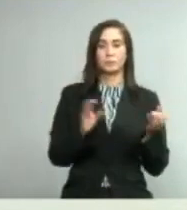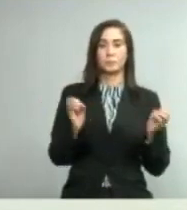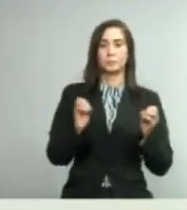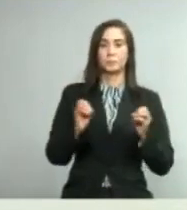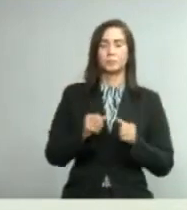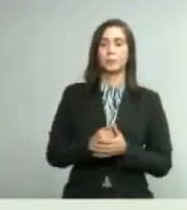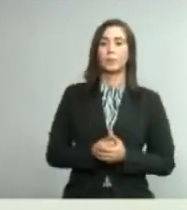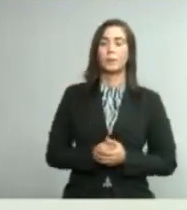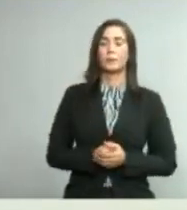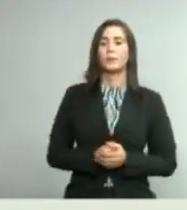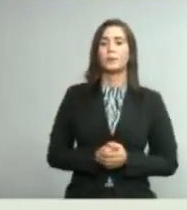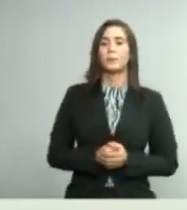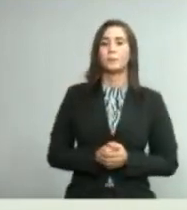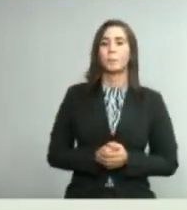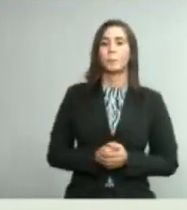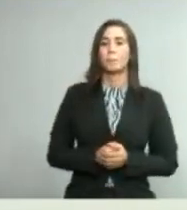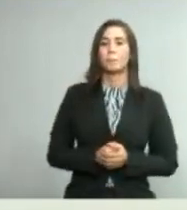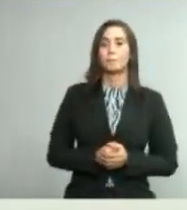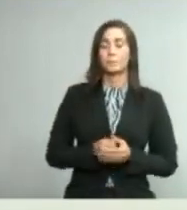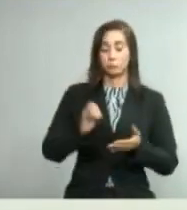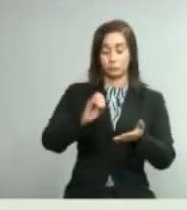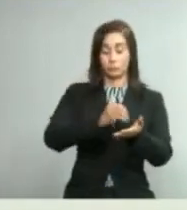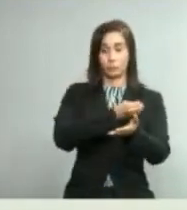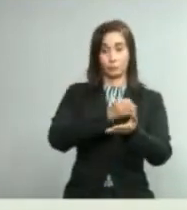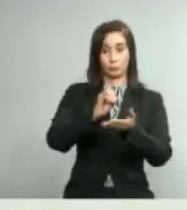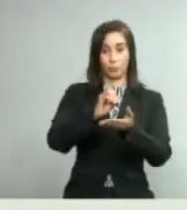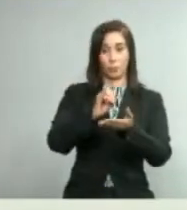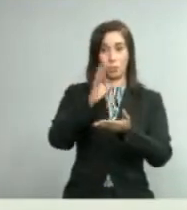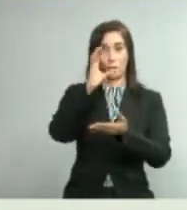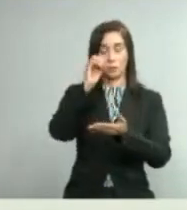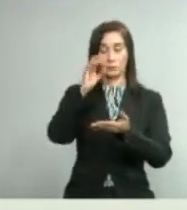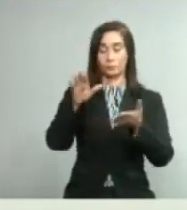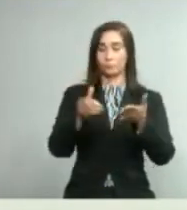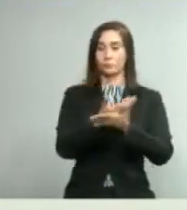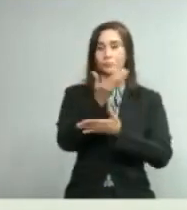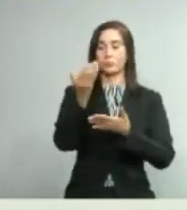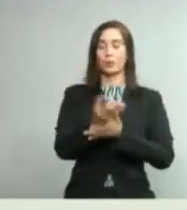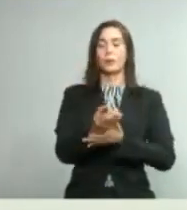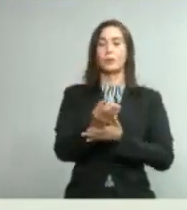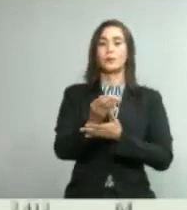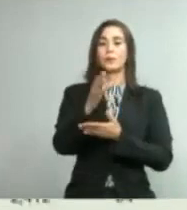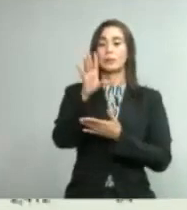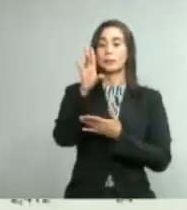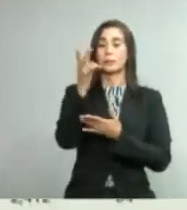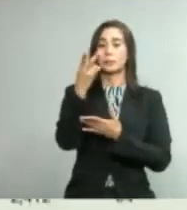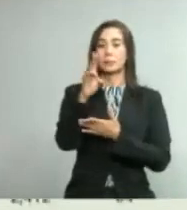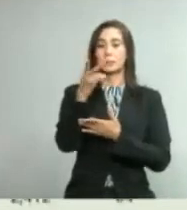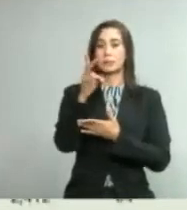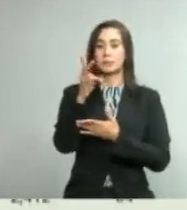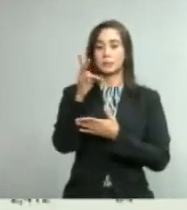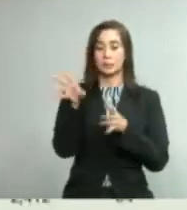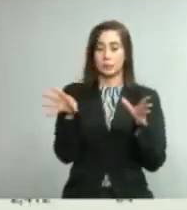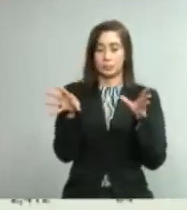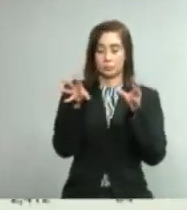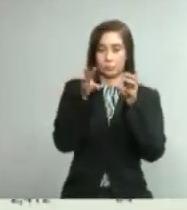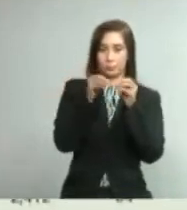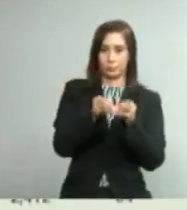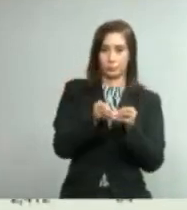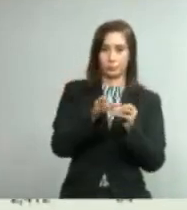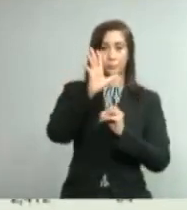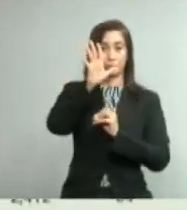fallecimientos. San José de Ocoa, cero casos nuevos, 17 acumulados,